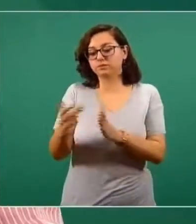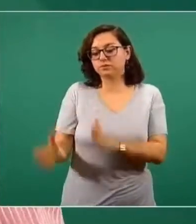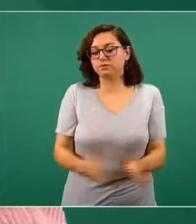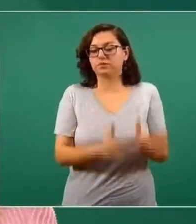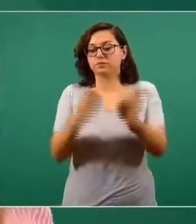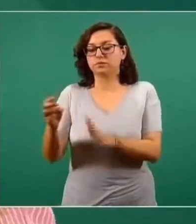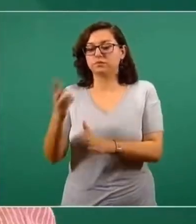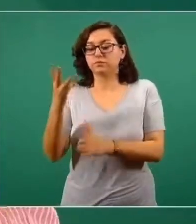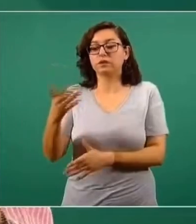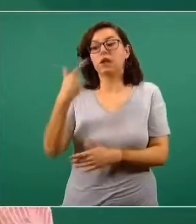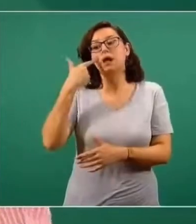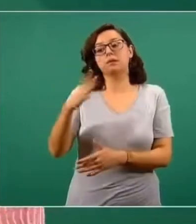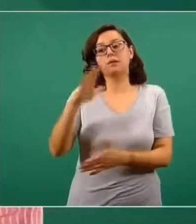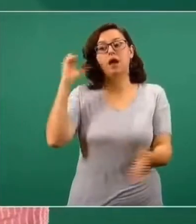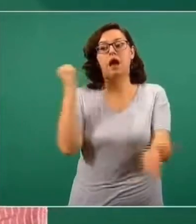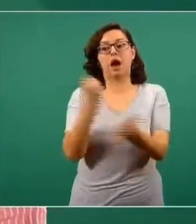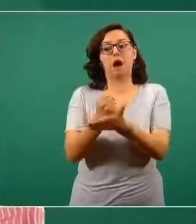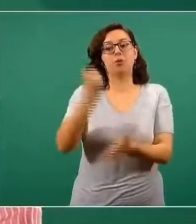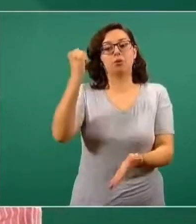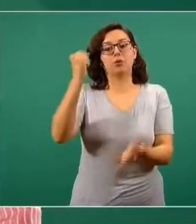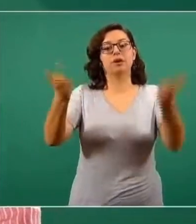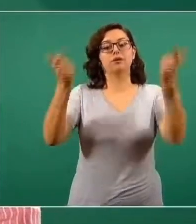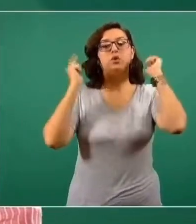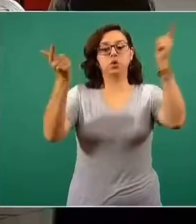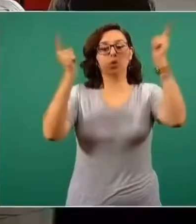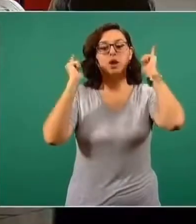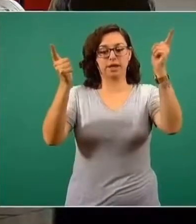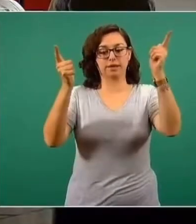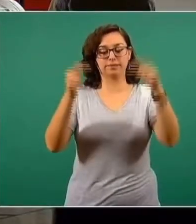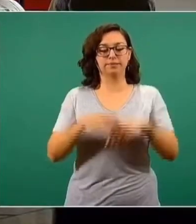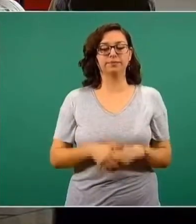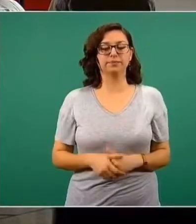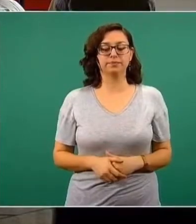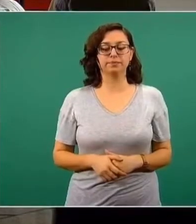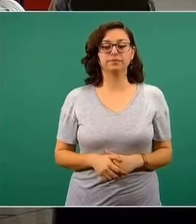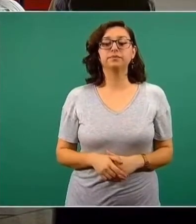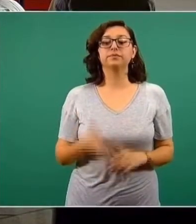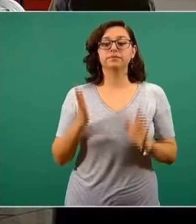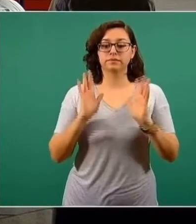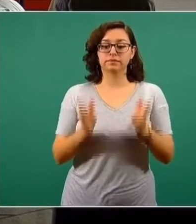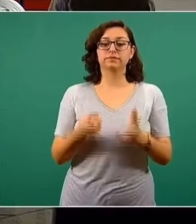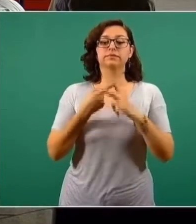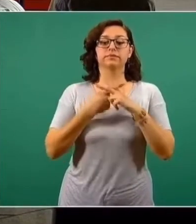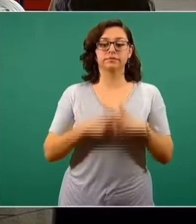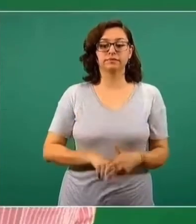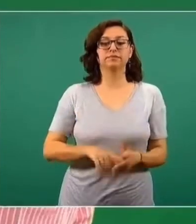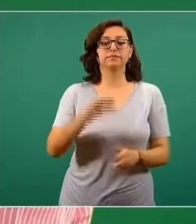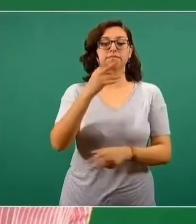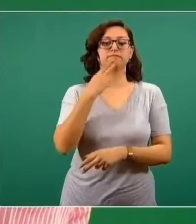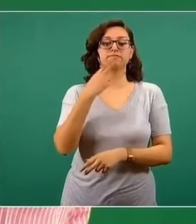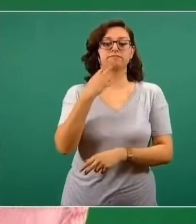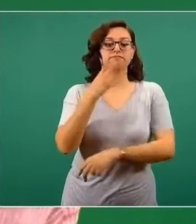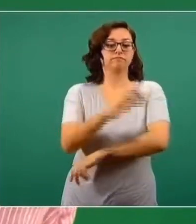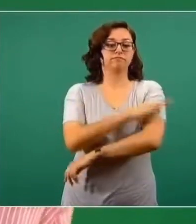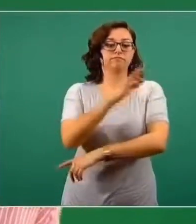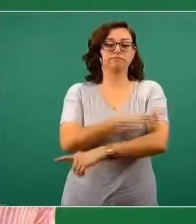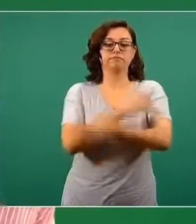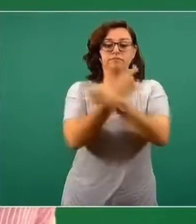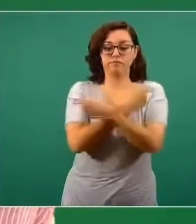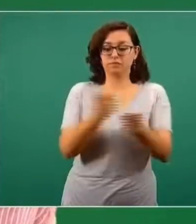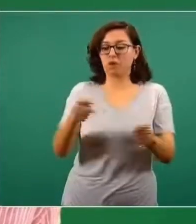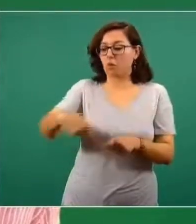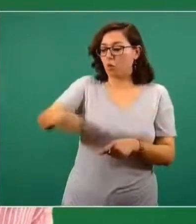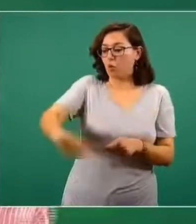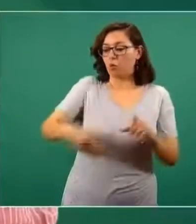fase 3, y ojalá lleguemos a un punto donde podamos usar esta vacuna. Y lo mismo, para abastecer a México o,